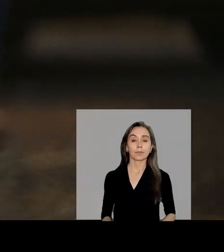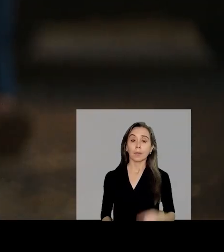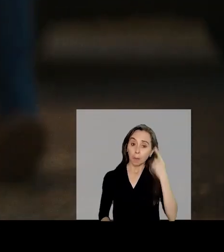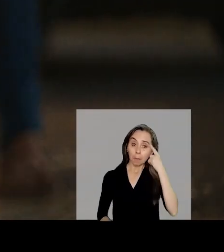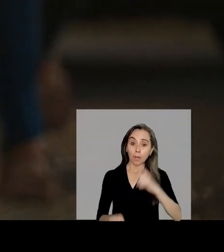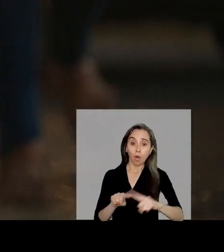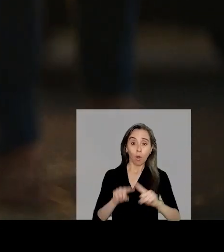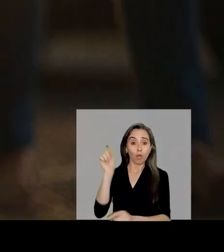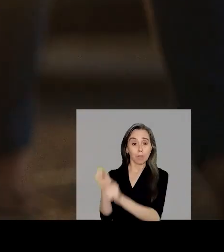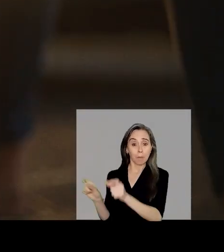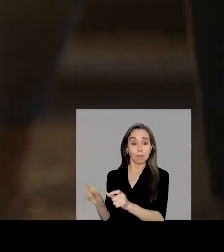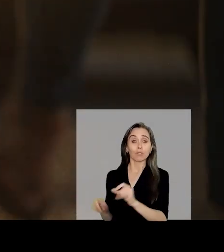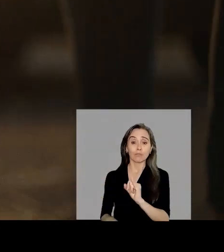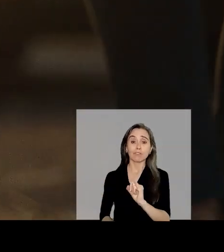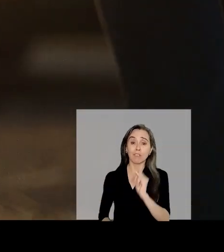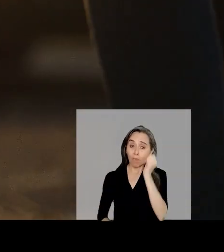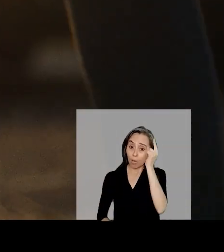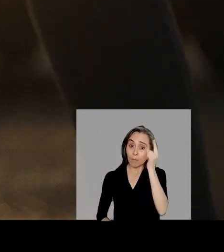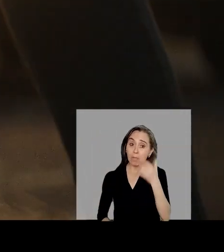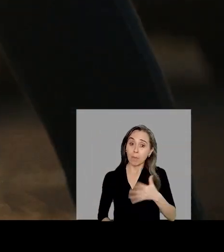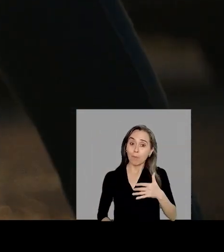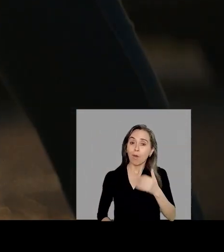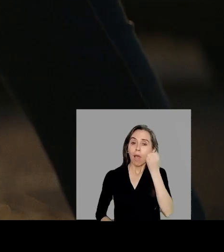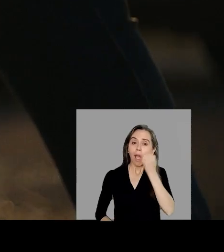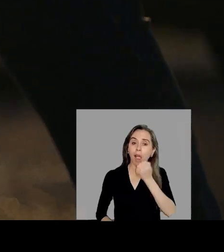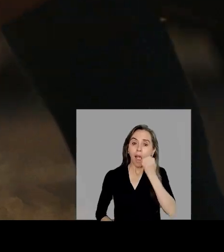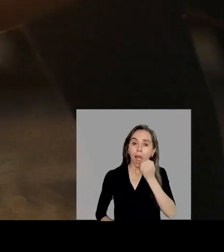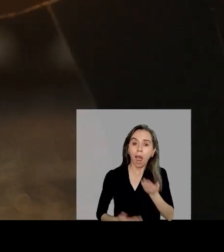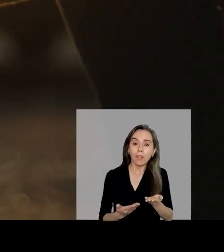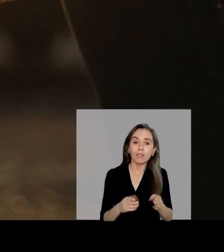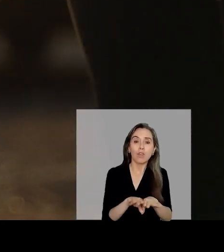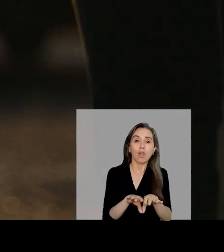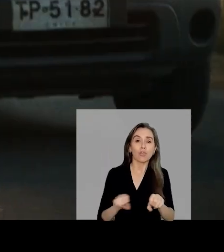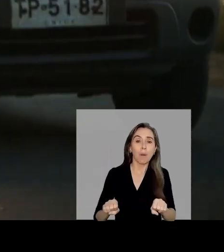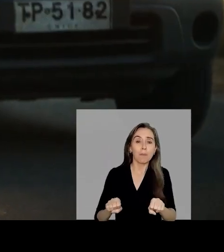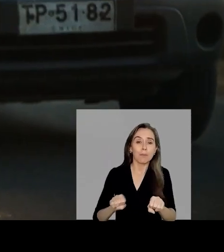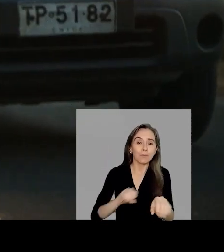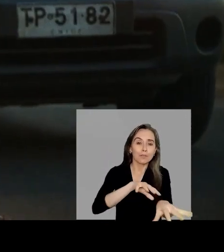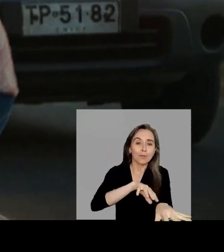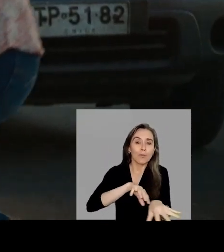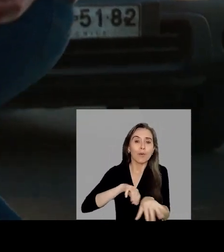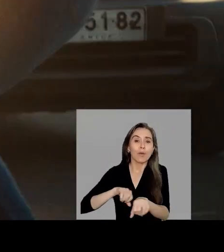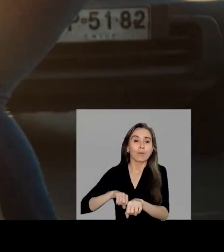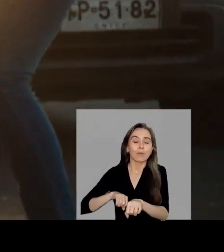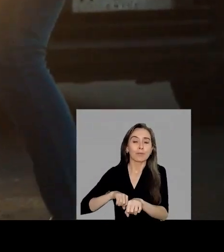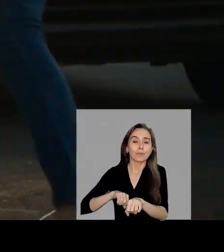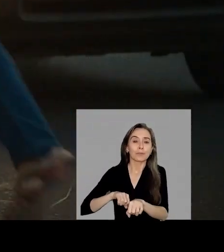Pero otros sí entienden la importancia del cariño y el compromiso a adoptar.